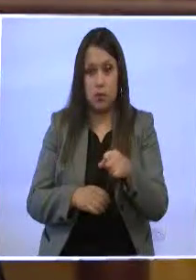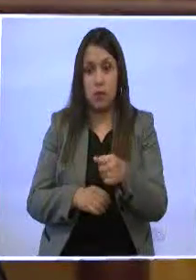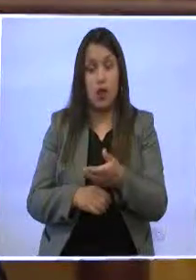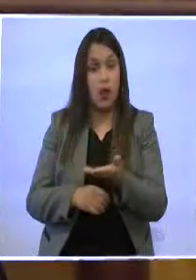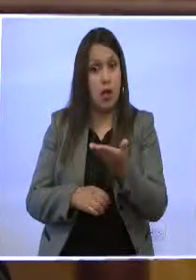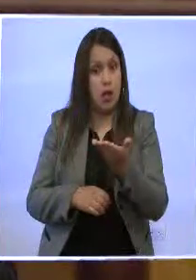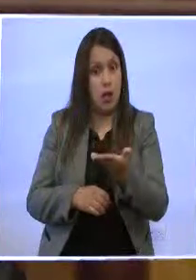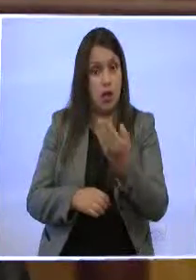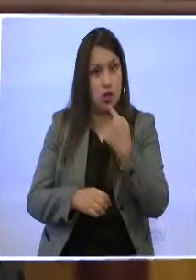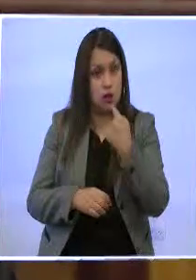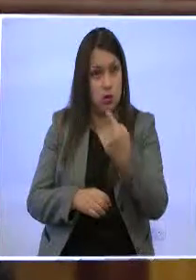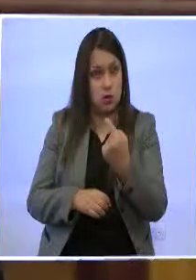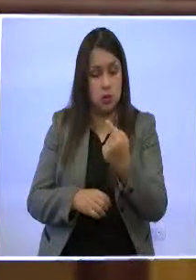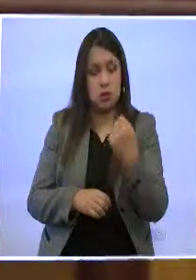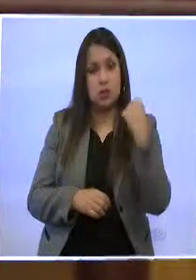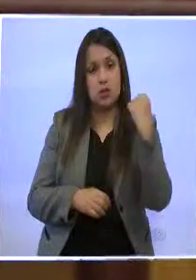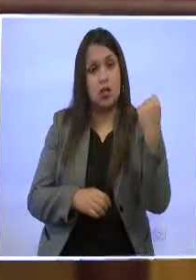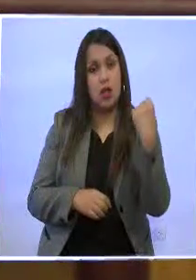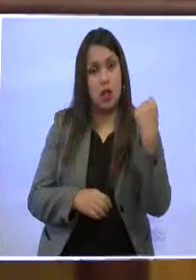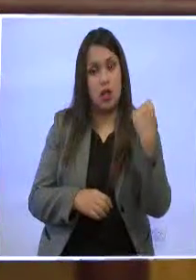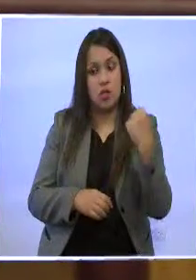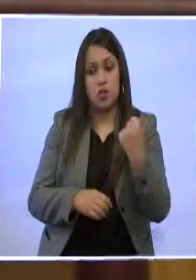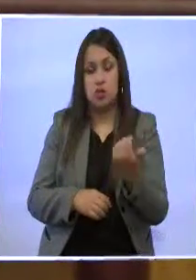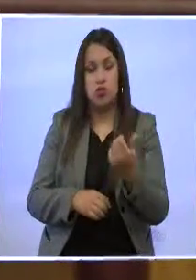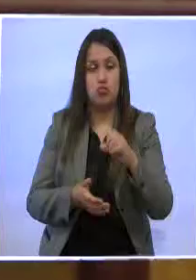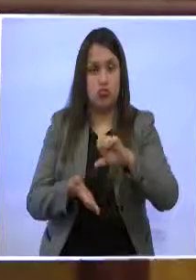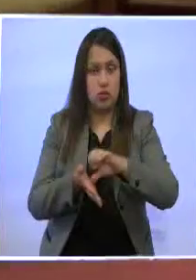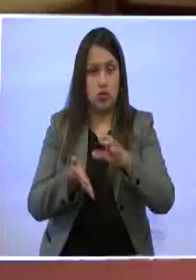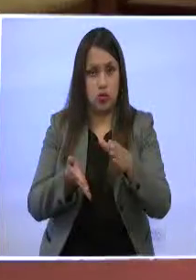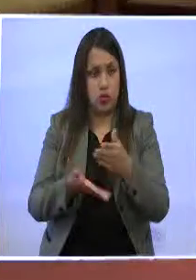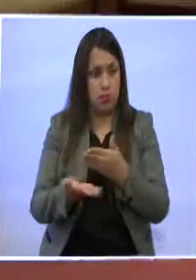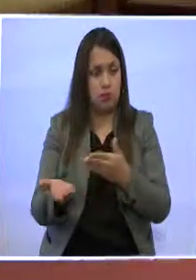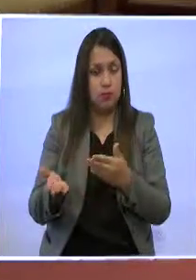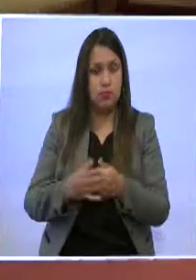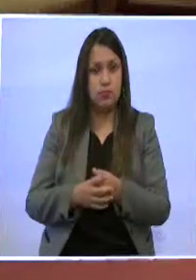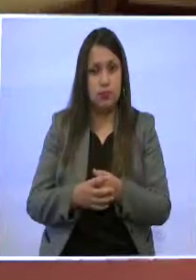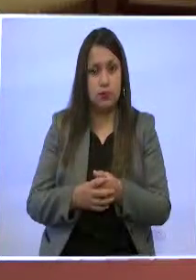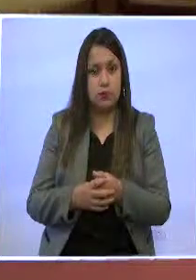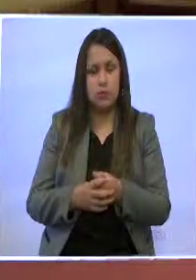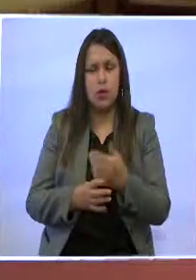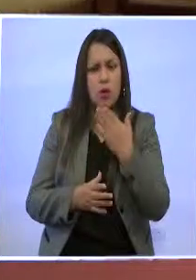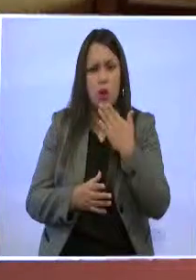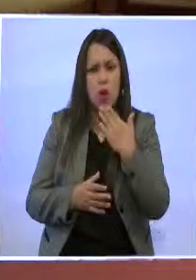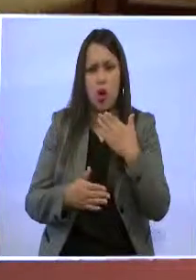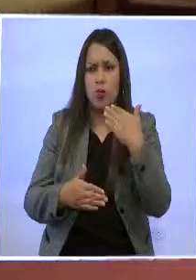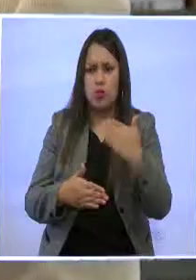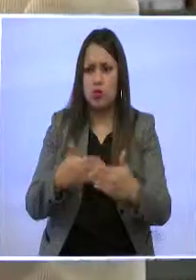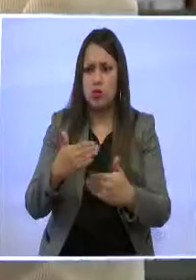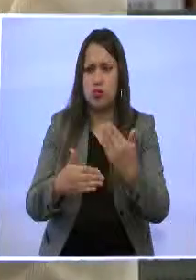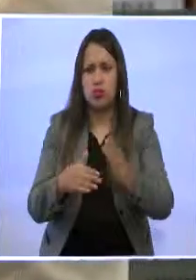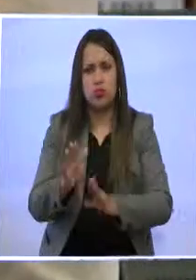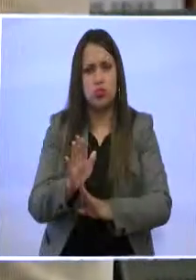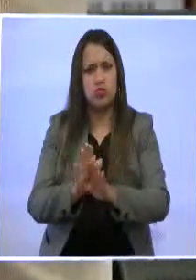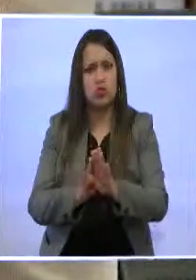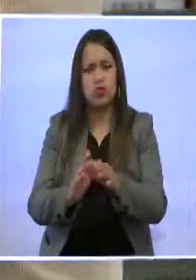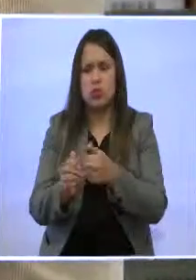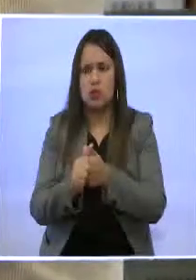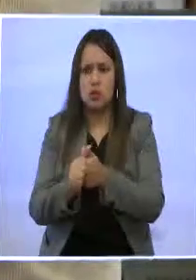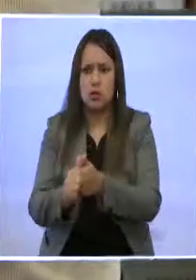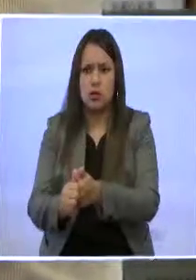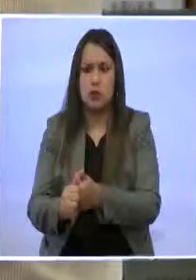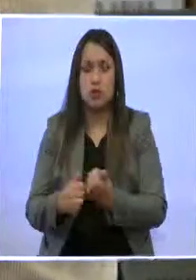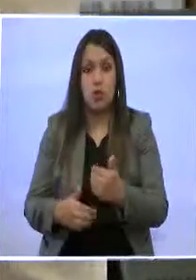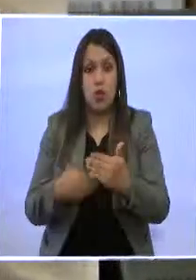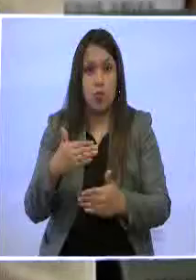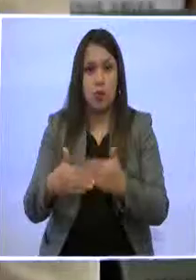como le decía al inicio, el derecho a la ciudad se plasme. Pero, ¿cómo ha avanzado?, ¿cuál ha sido el seguimiento que se le ha dado a los procesos de regularización de